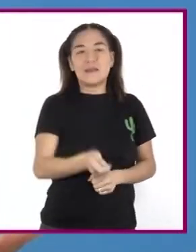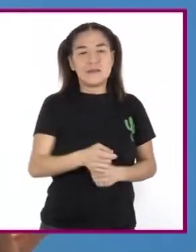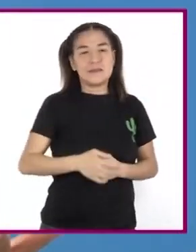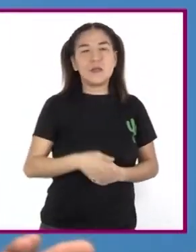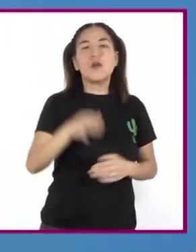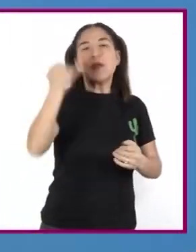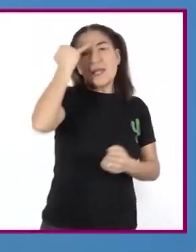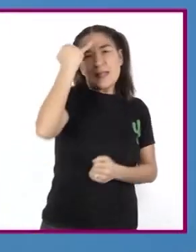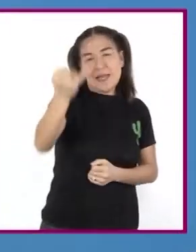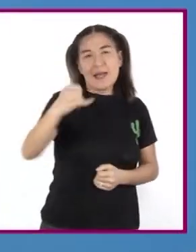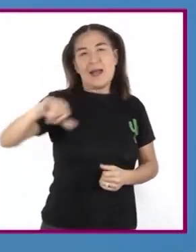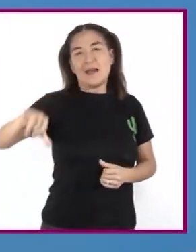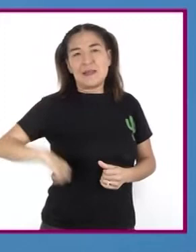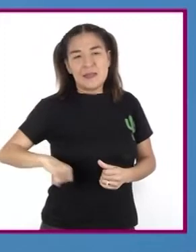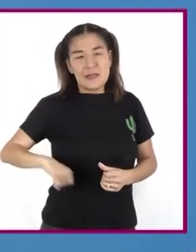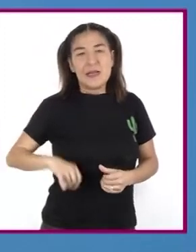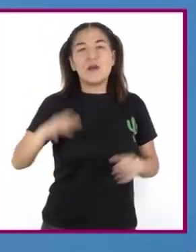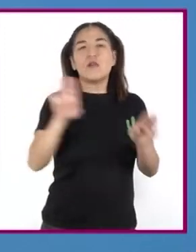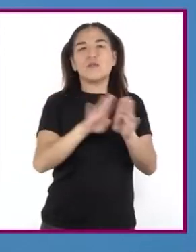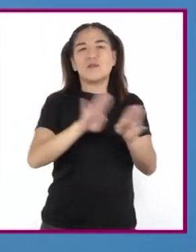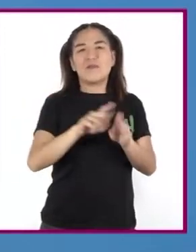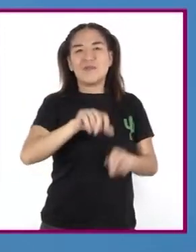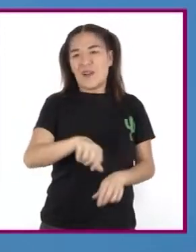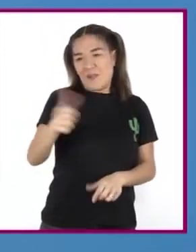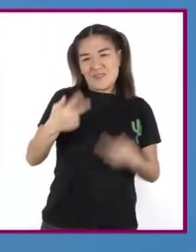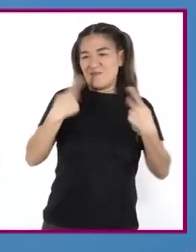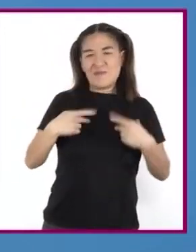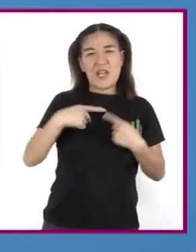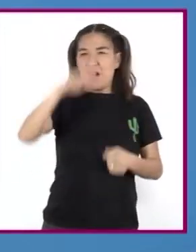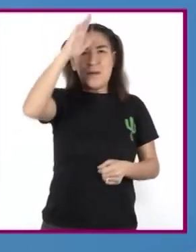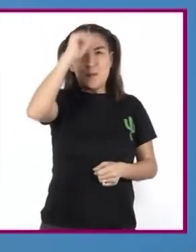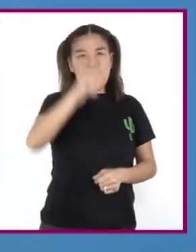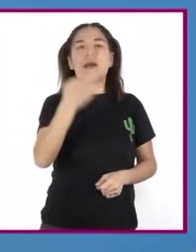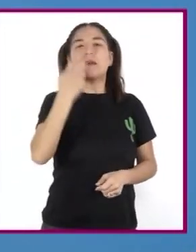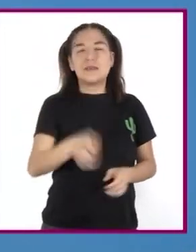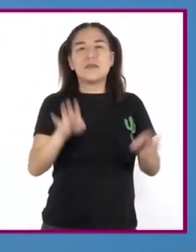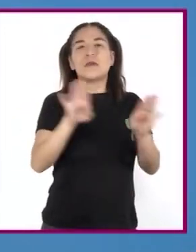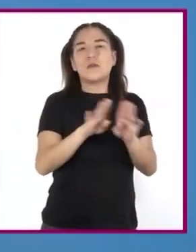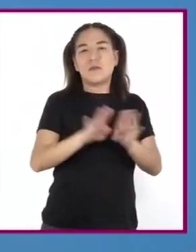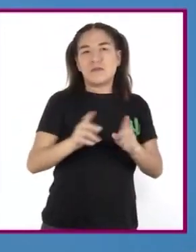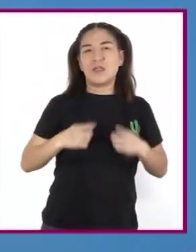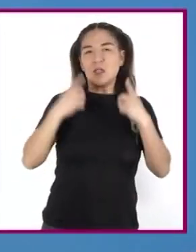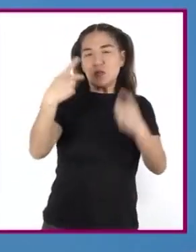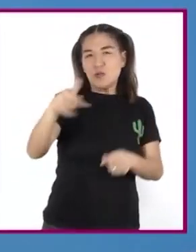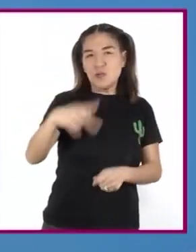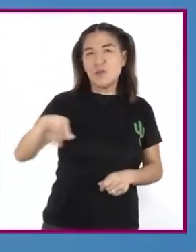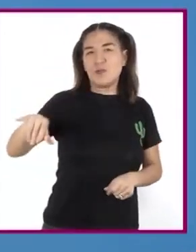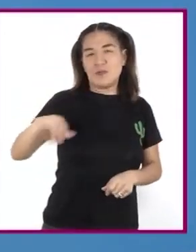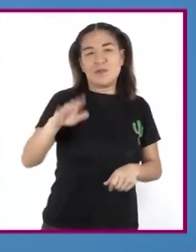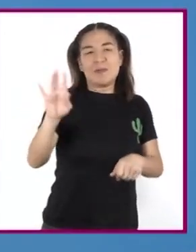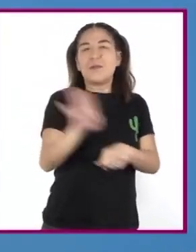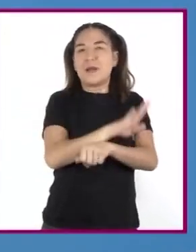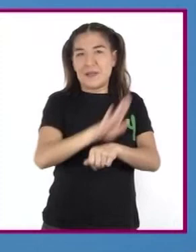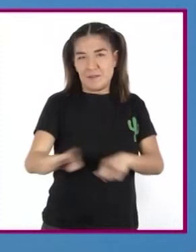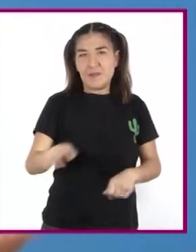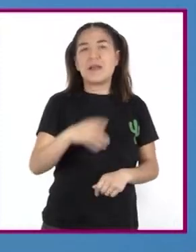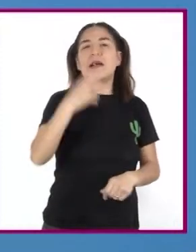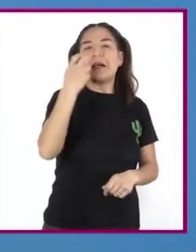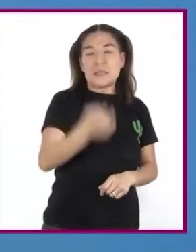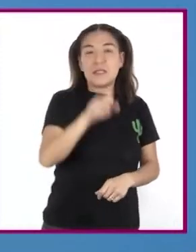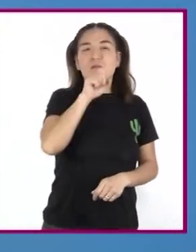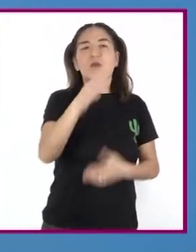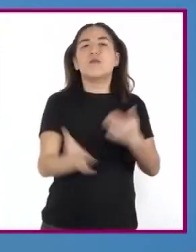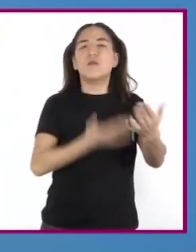Ideas E intereses Que se contraponen E impiden satisfacer Los intereses De las personas Así como